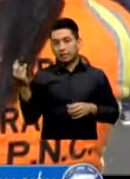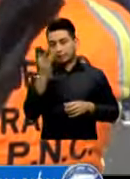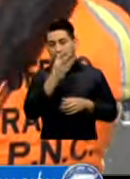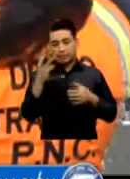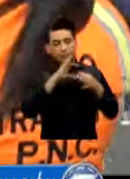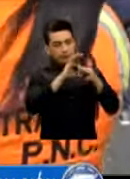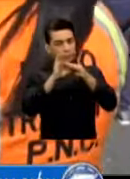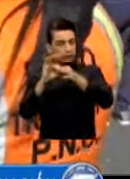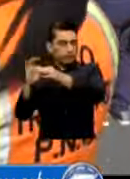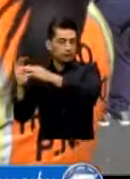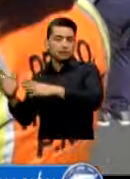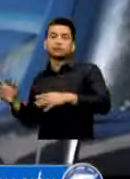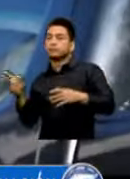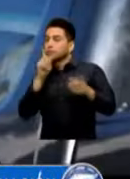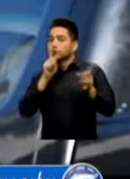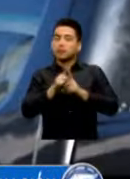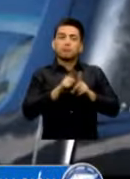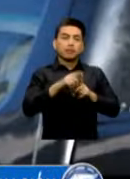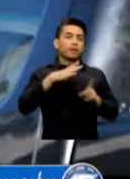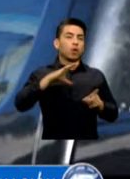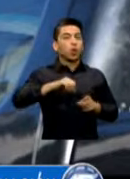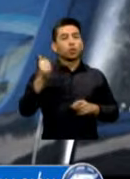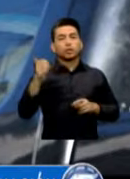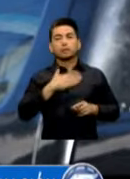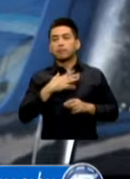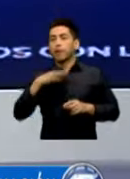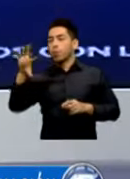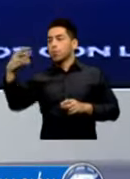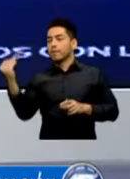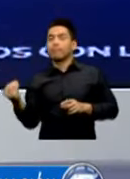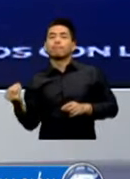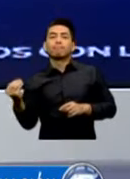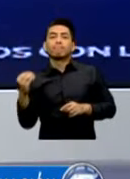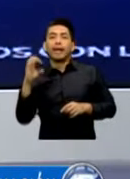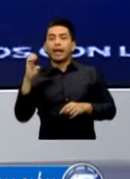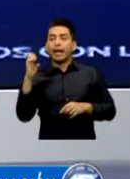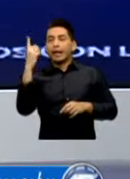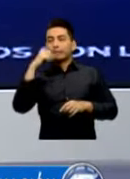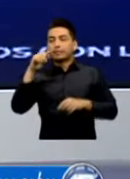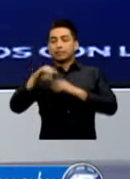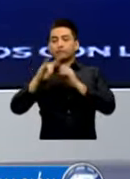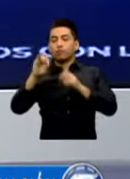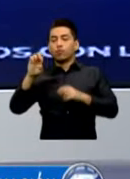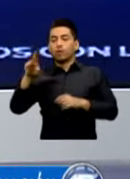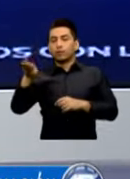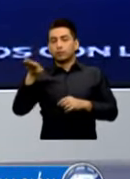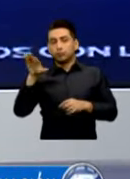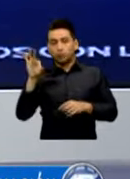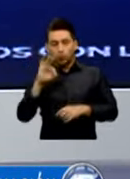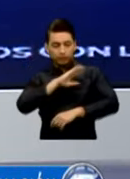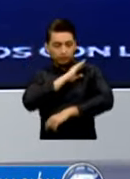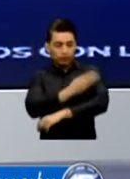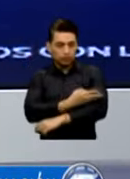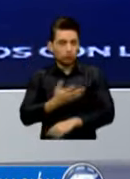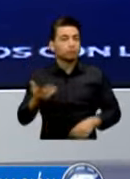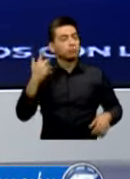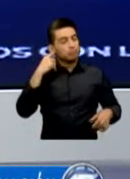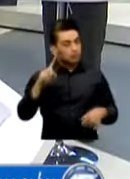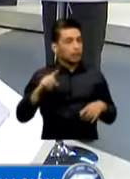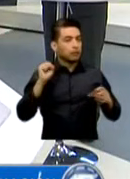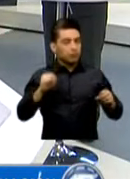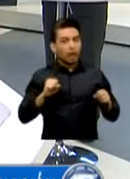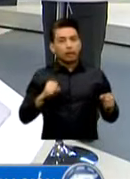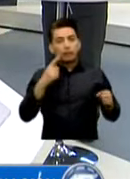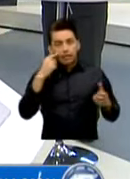Con una unidad De esfuerzos En el ministerio De gobernación Todo apuntalado De acuerdo A los resultados De investigación